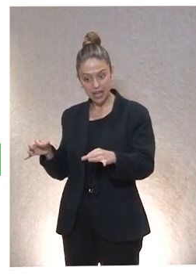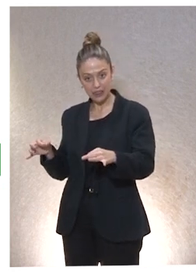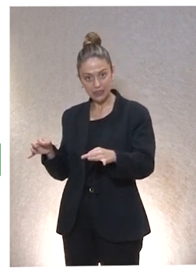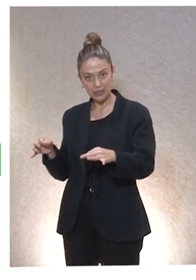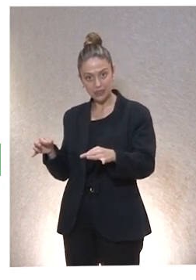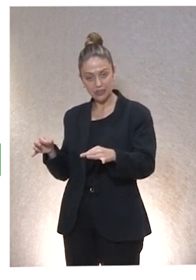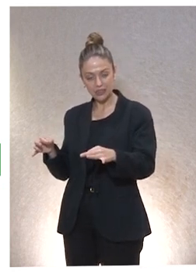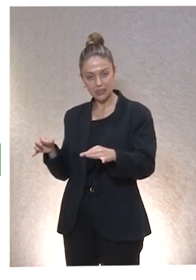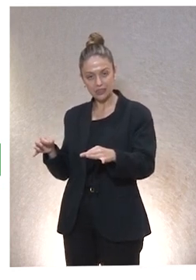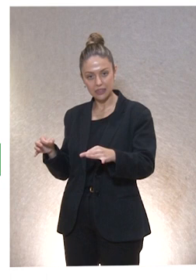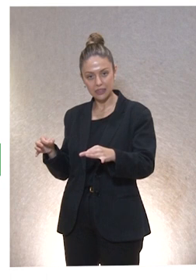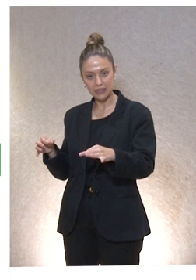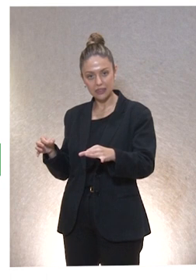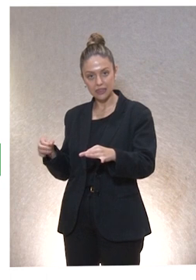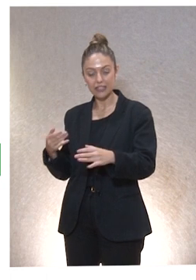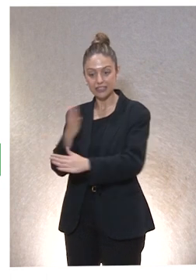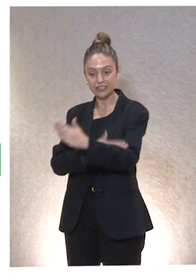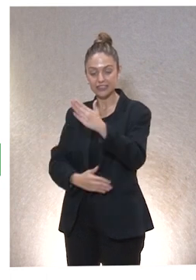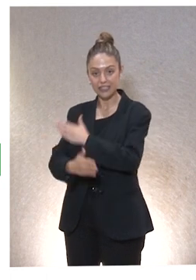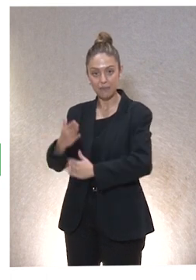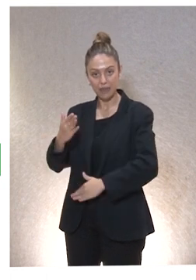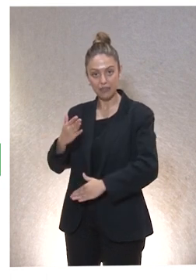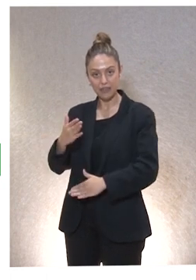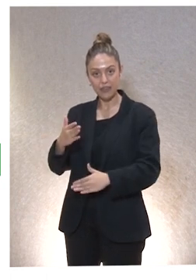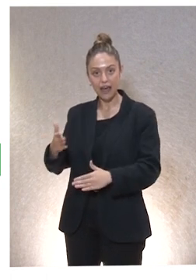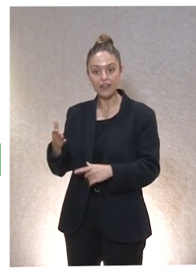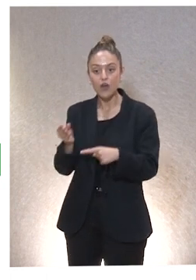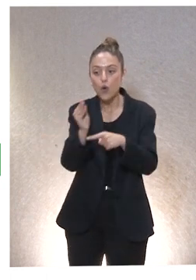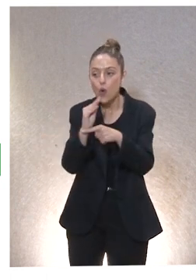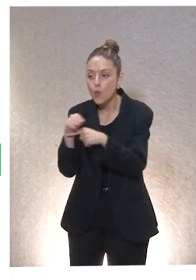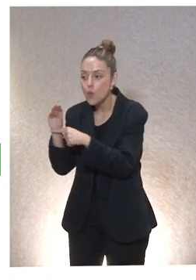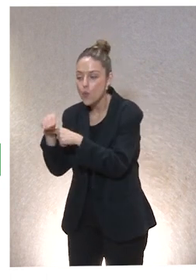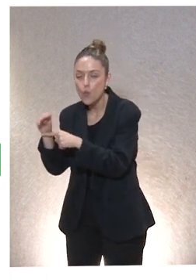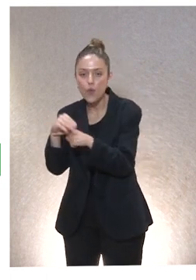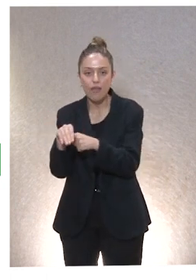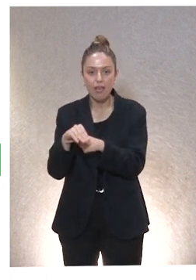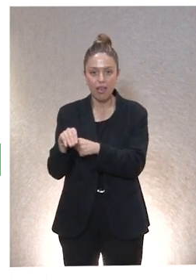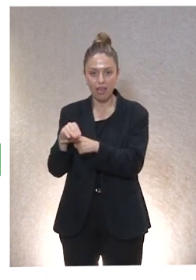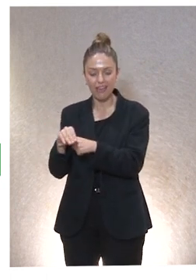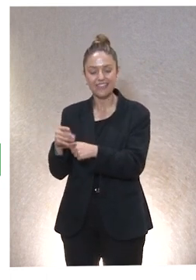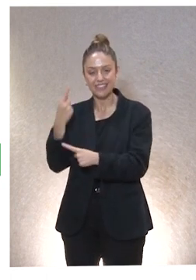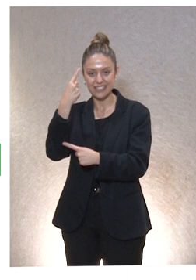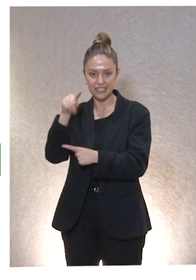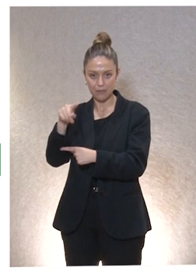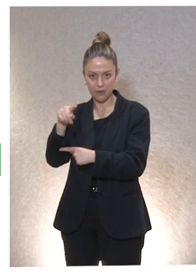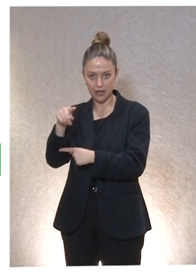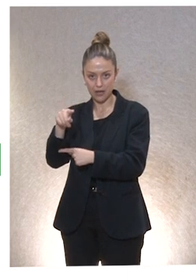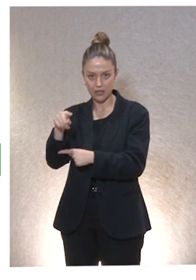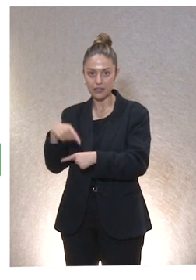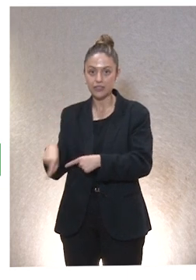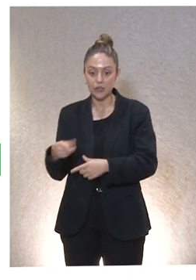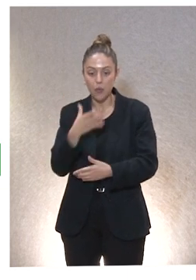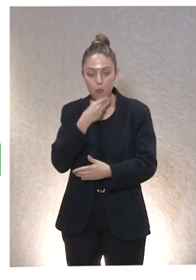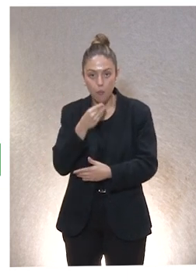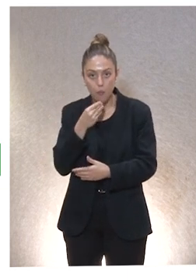con discapacidad sepan cuidarse entre ellos. Y una experiencia de cuidados que puede ser muy bonita.